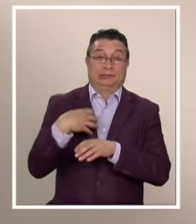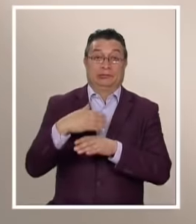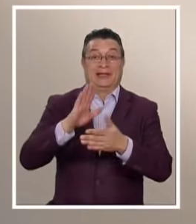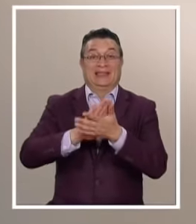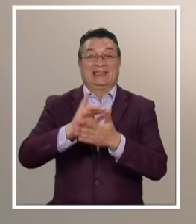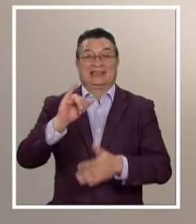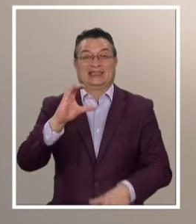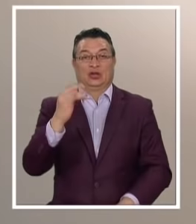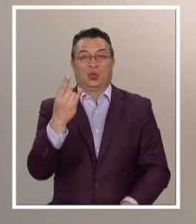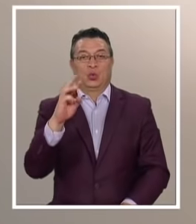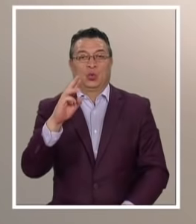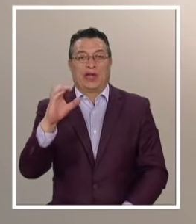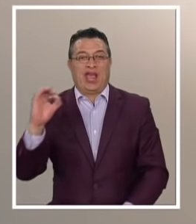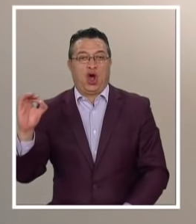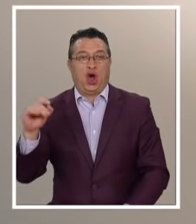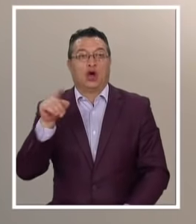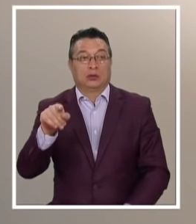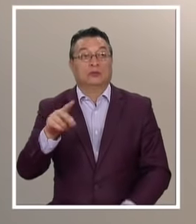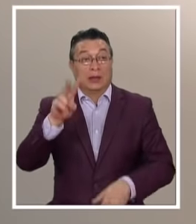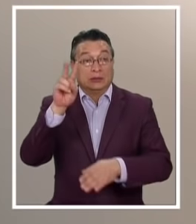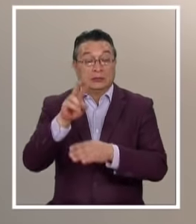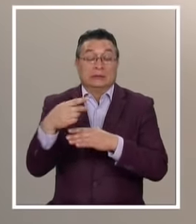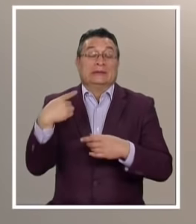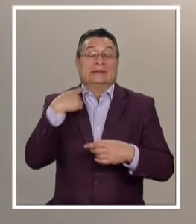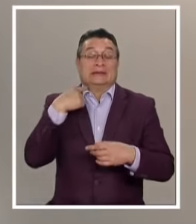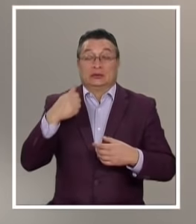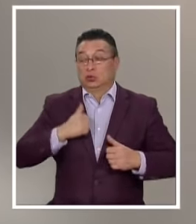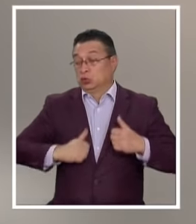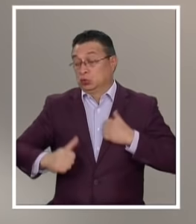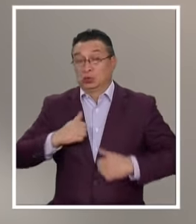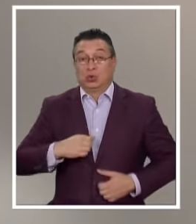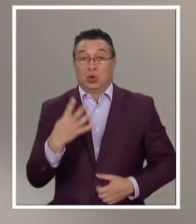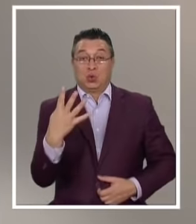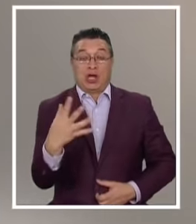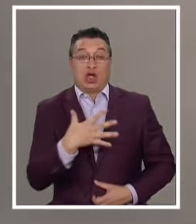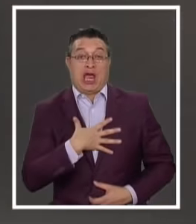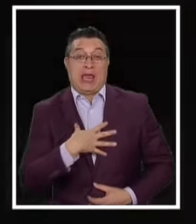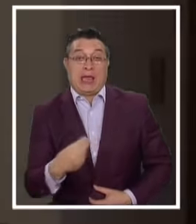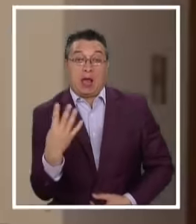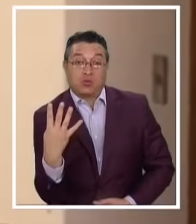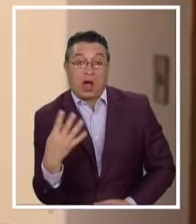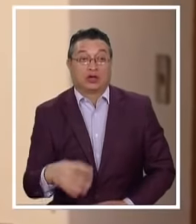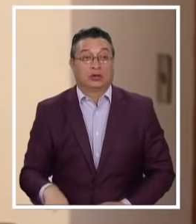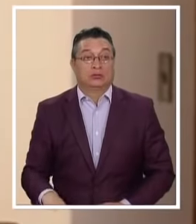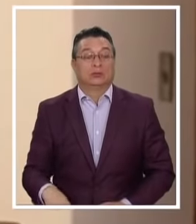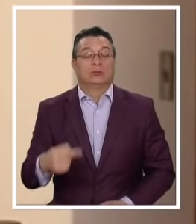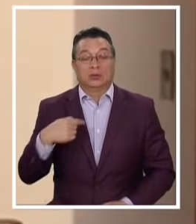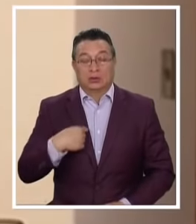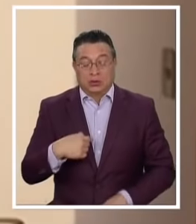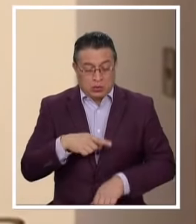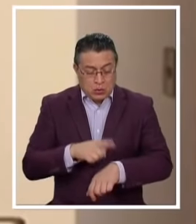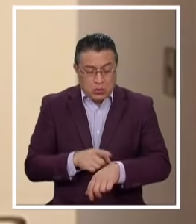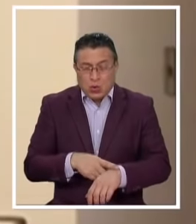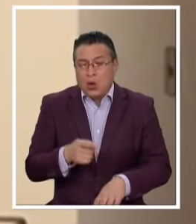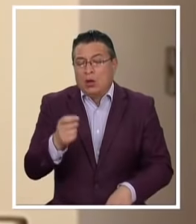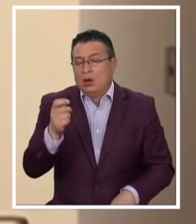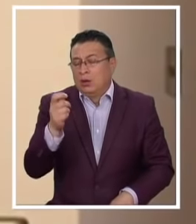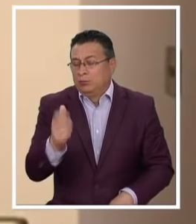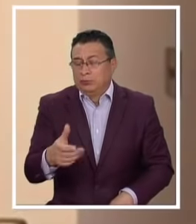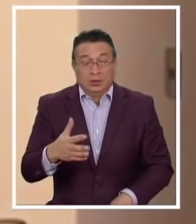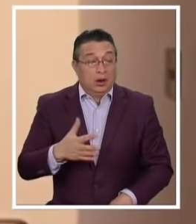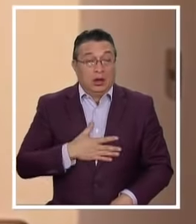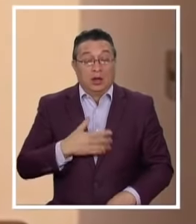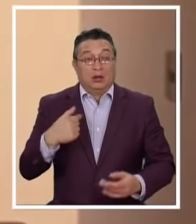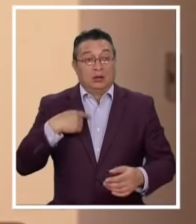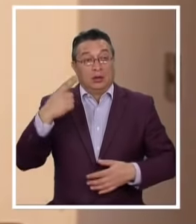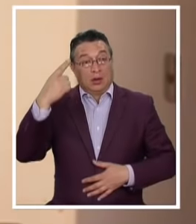De Chicureo Sino también Testigo Del sufrimiento De sus cuatro Pequeñas hijas Son segundos Mínimos De hecho En el minuto